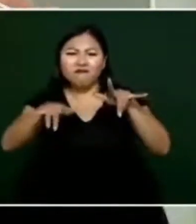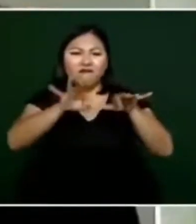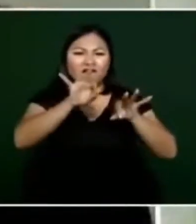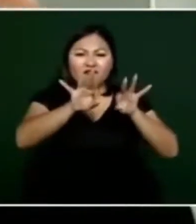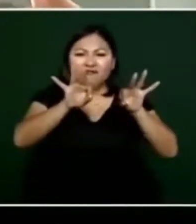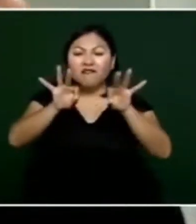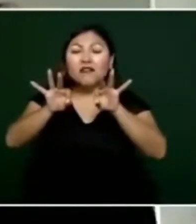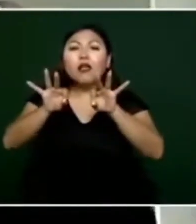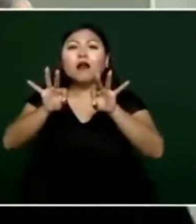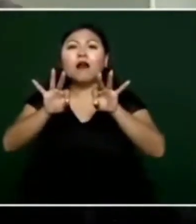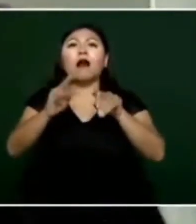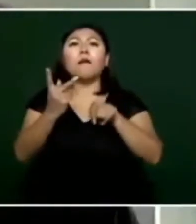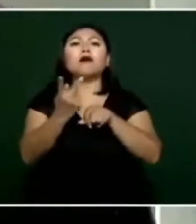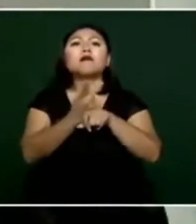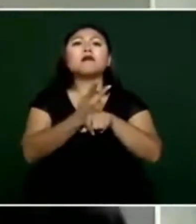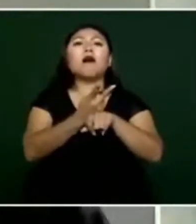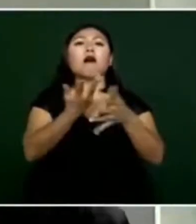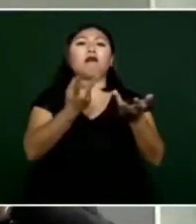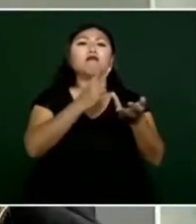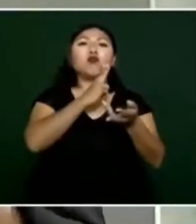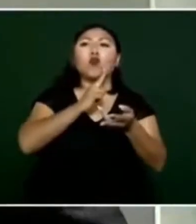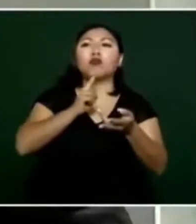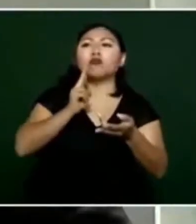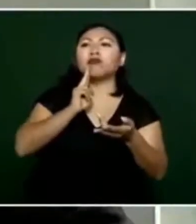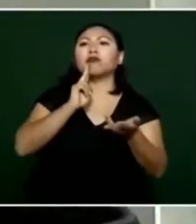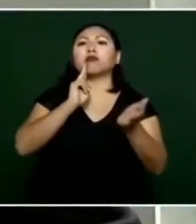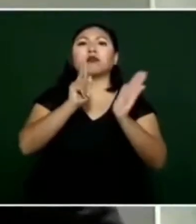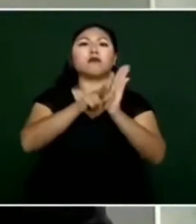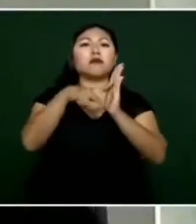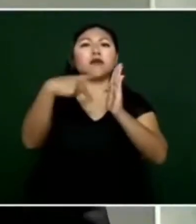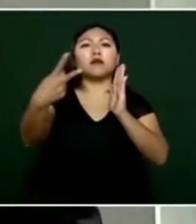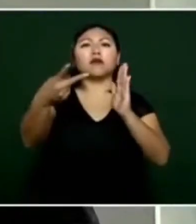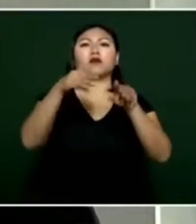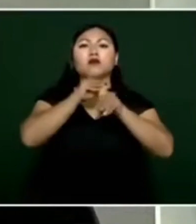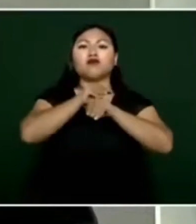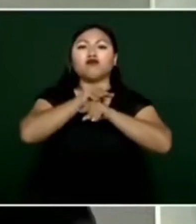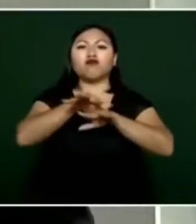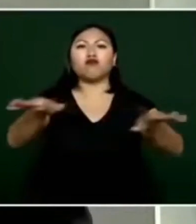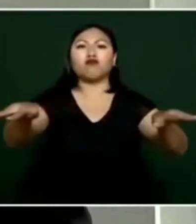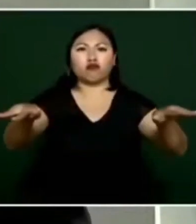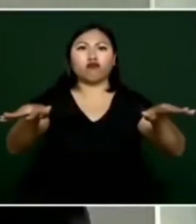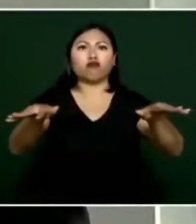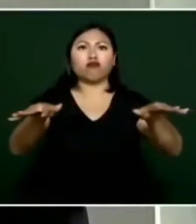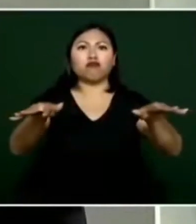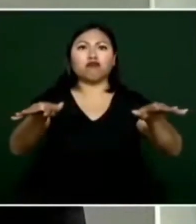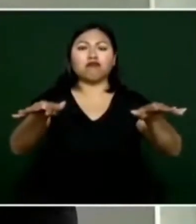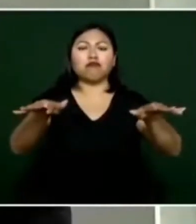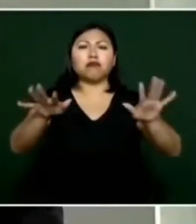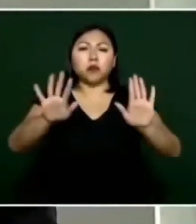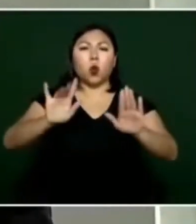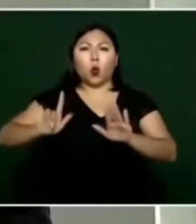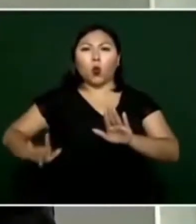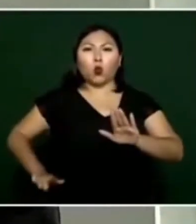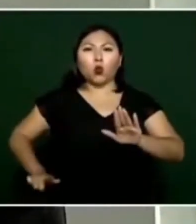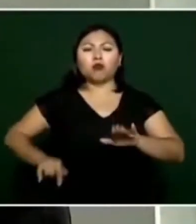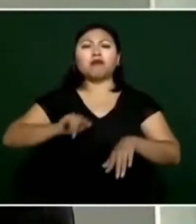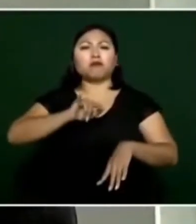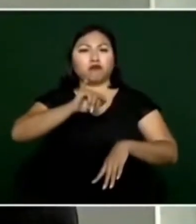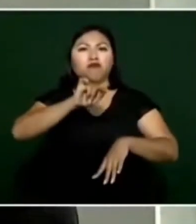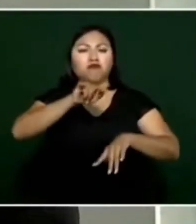absoluto de los medios de información de manipulación